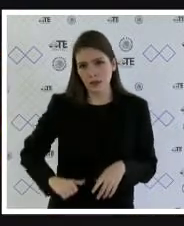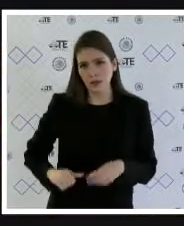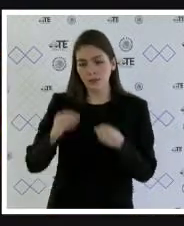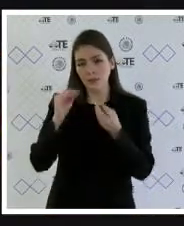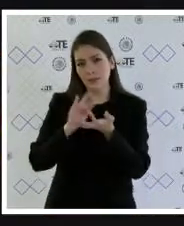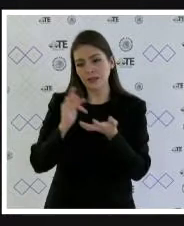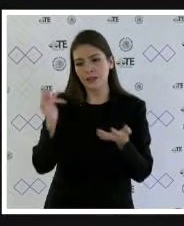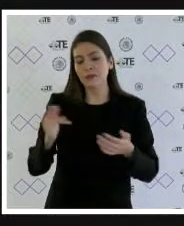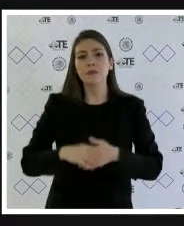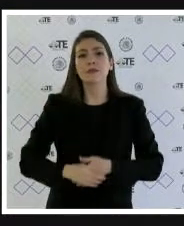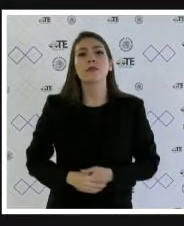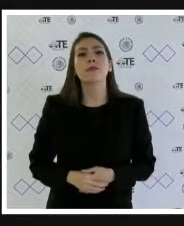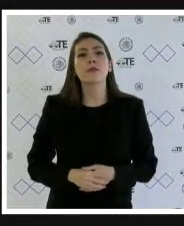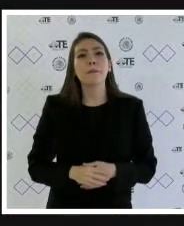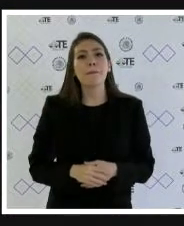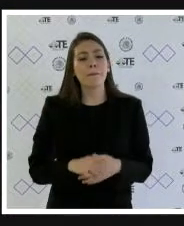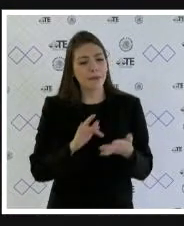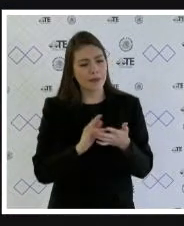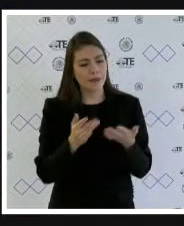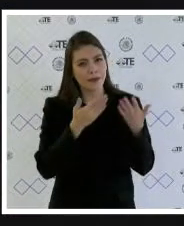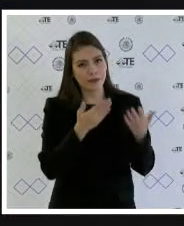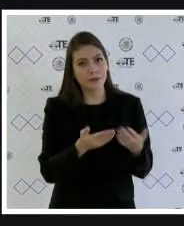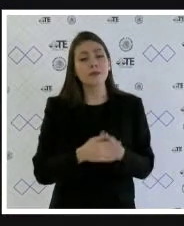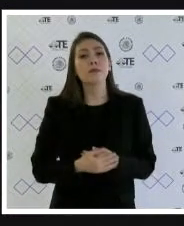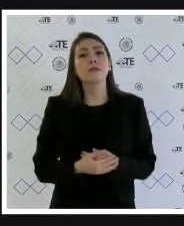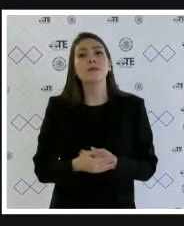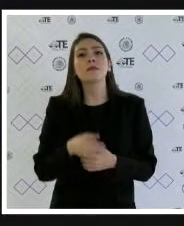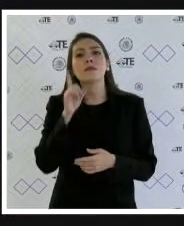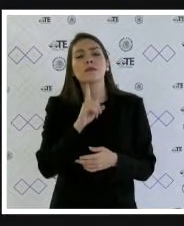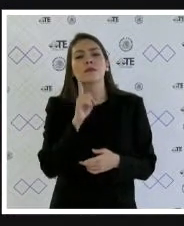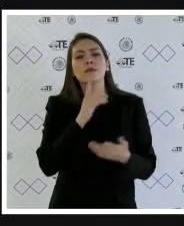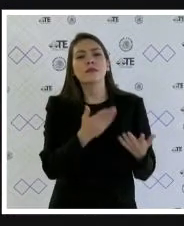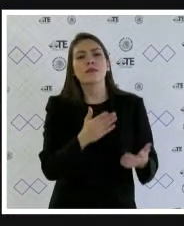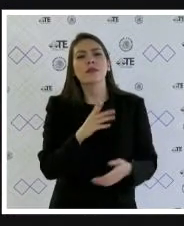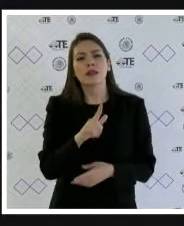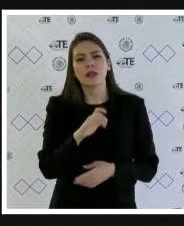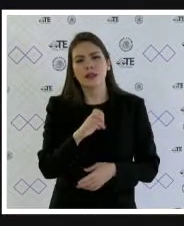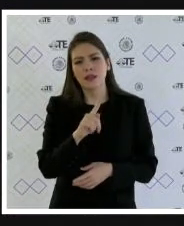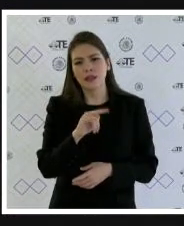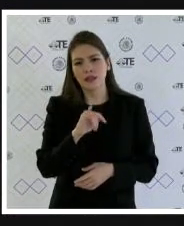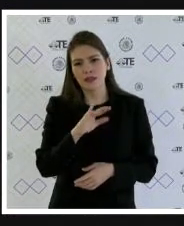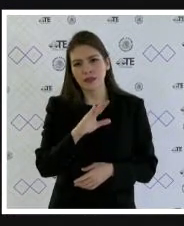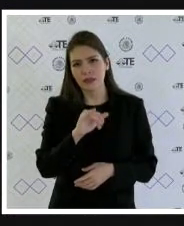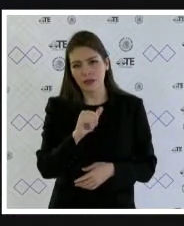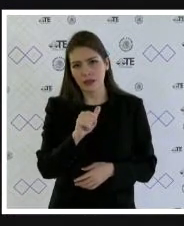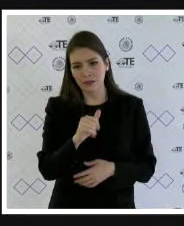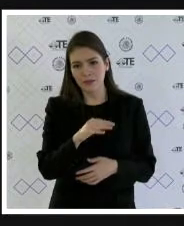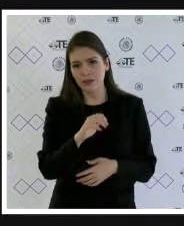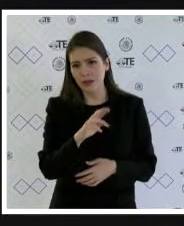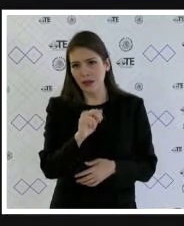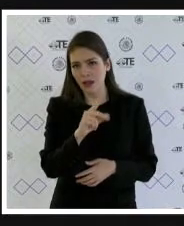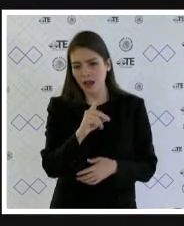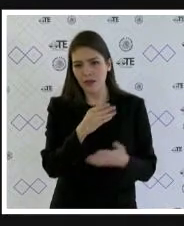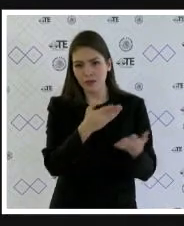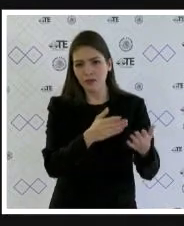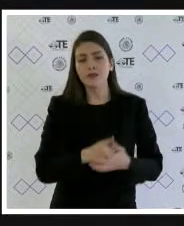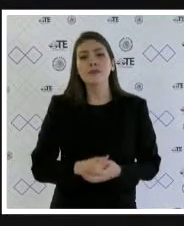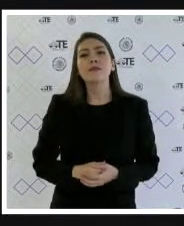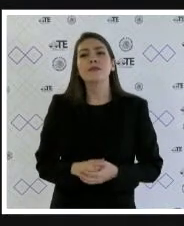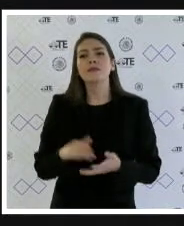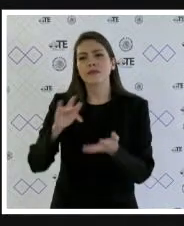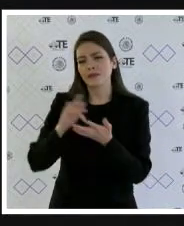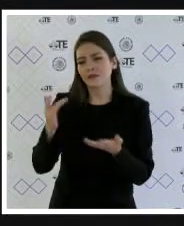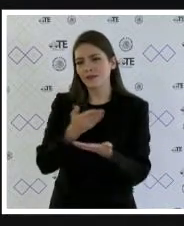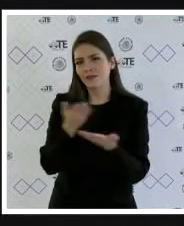Gracias, magistrada Chávez. Por favor, magistrada Marta Leticia Mercado Ramírez tiene la palabra. Gracias, presidente. Buenas tardes a todas y a todos.